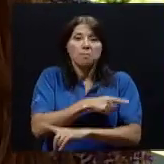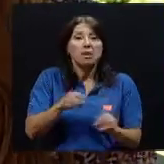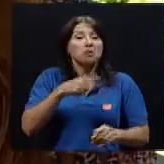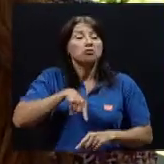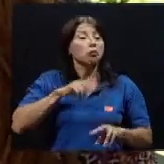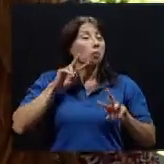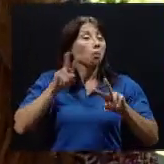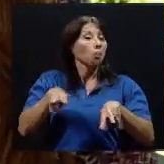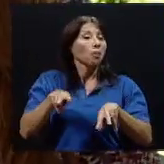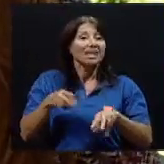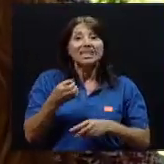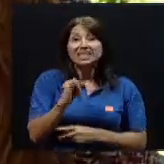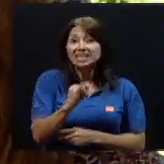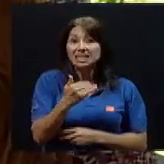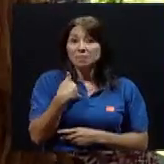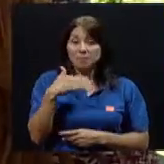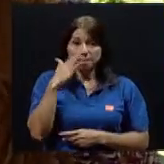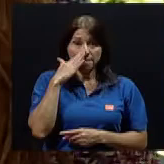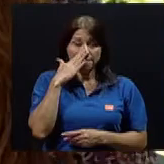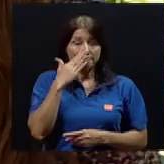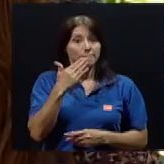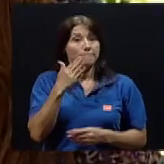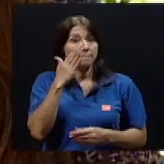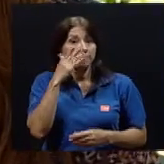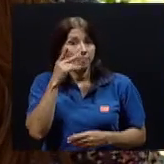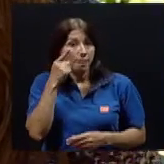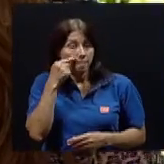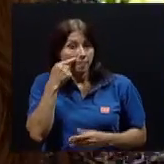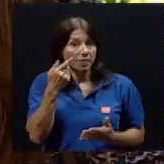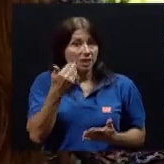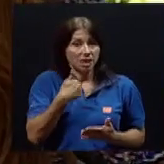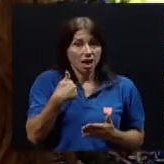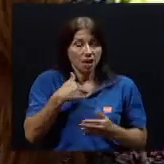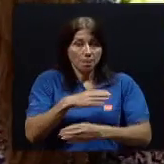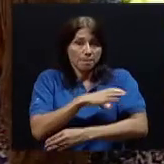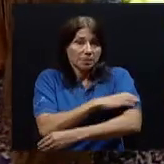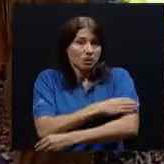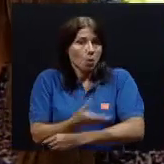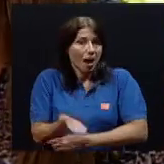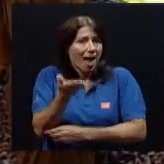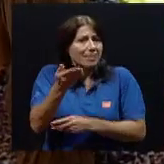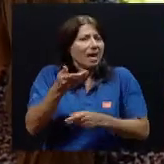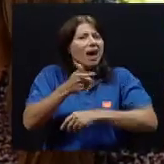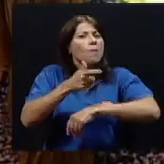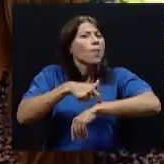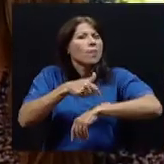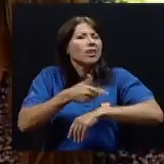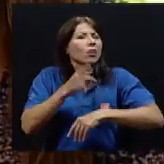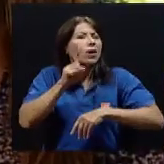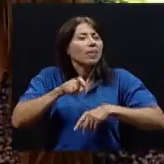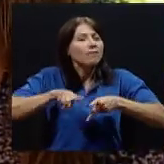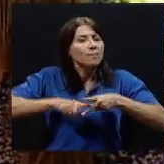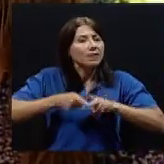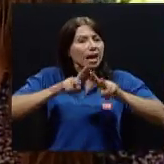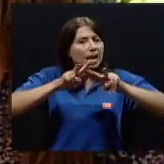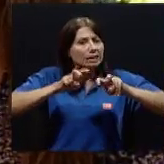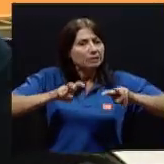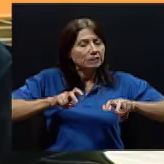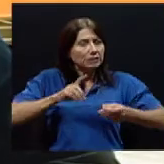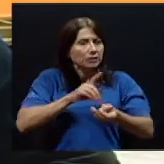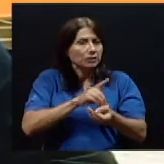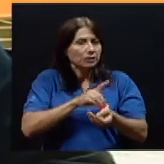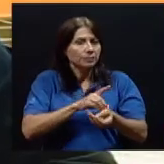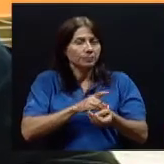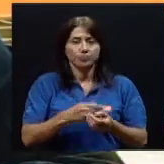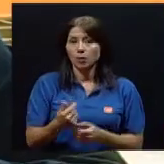Entonces, si soy una hija o un hijo de estos padres, ¿qué debo de hacer? ¿A partir de qué momento el chequeo, doctor? Ok, aquí yo